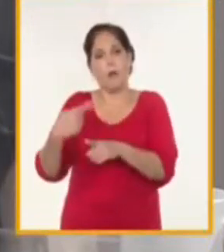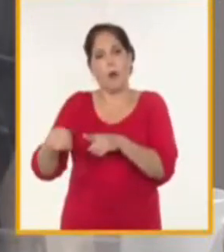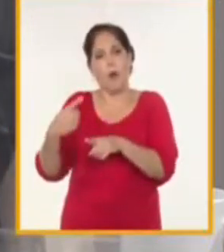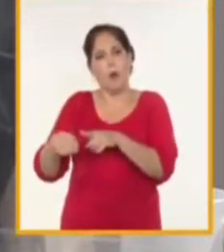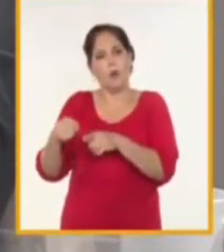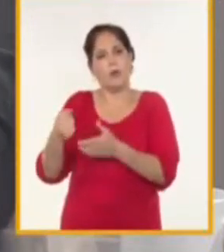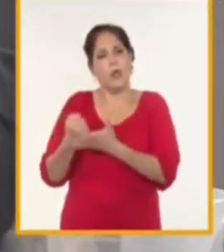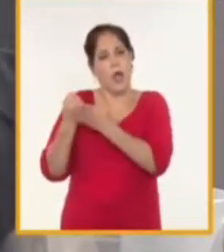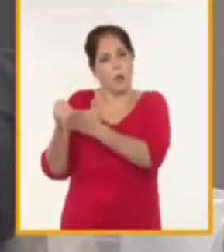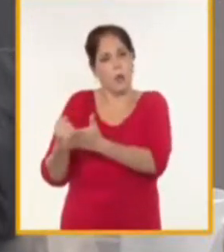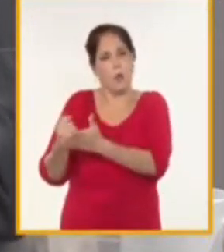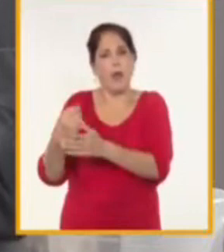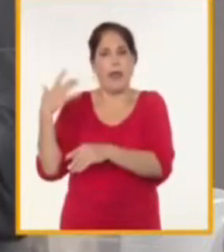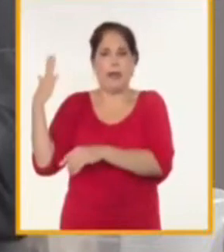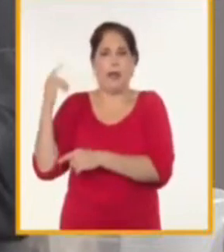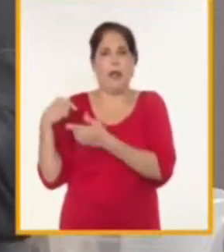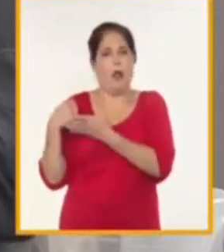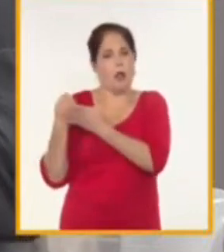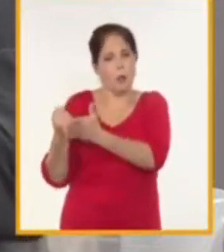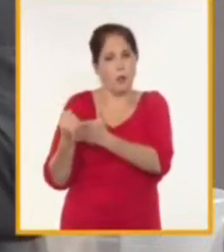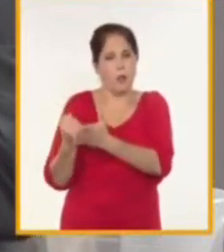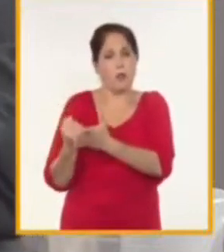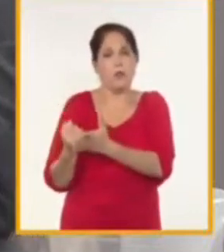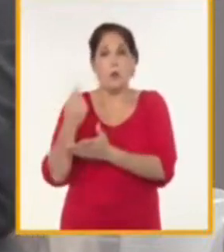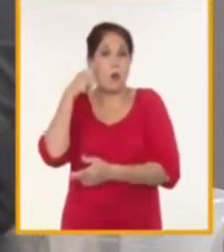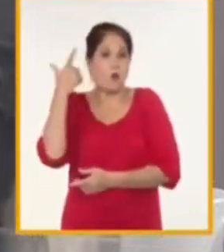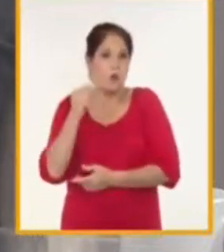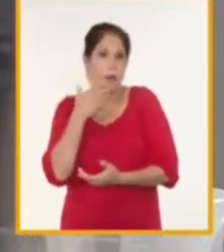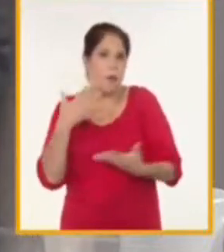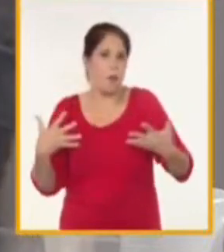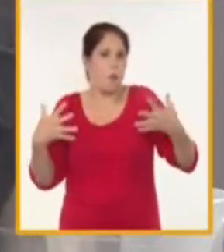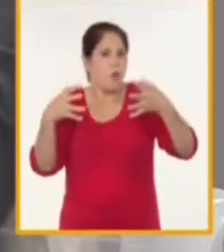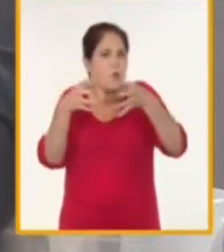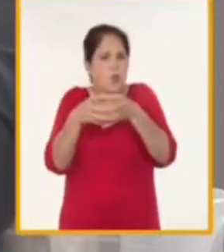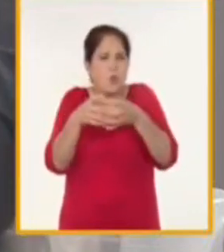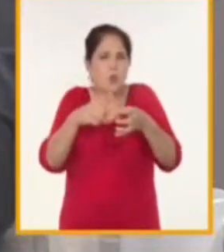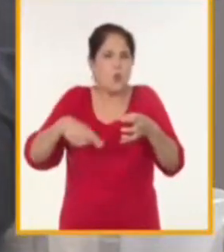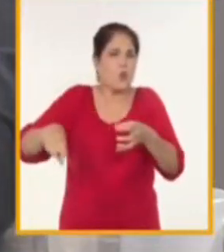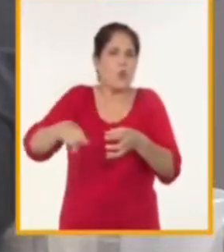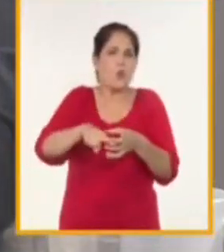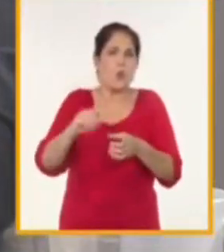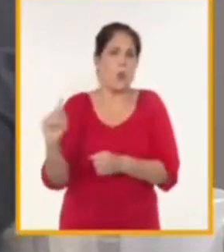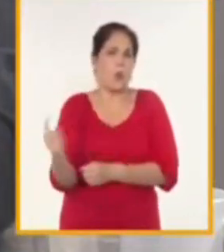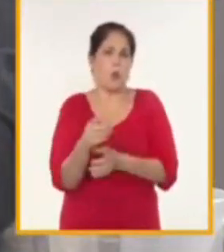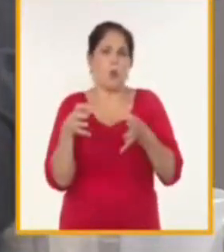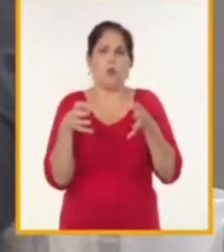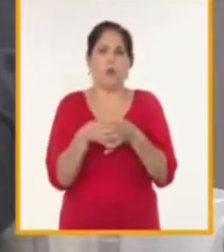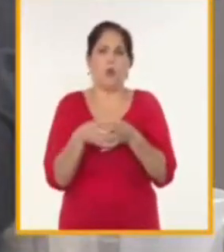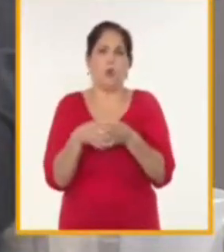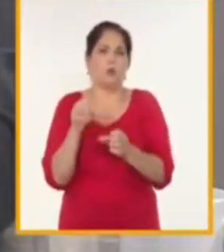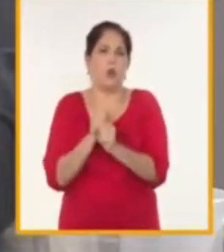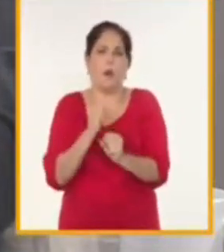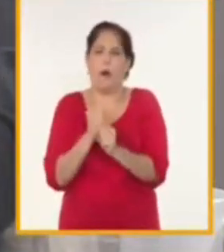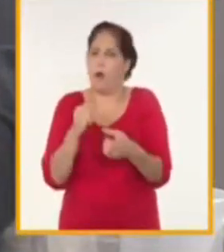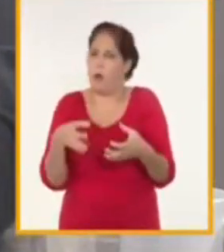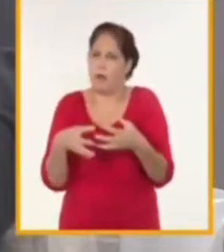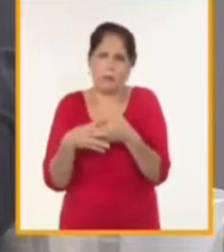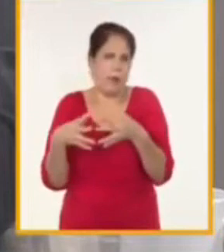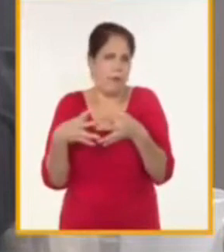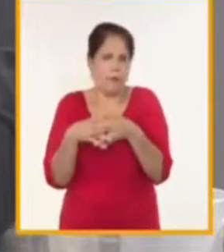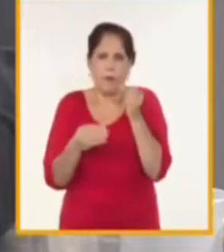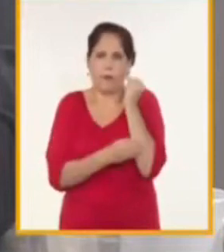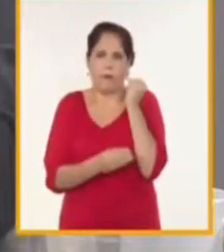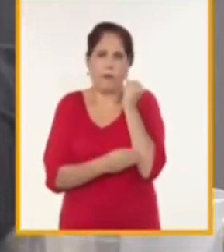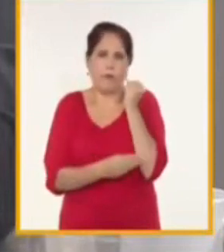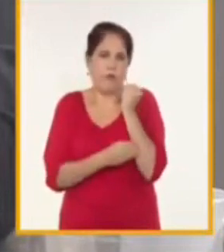inversión extranjera que se ubica en la zona cubana es un colectivo que funciona como un todo único en vistas